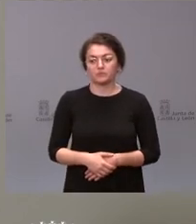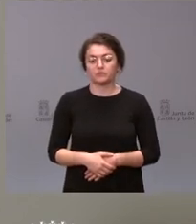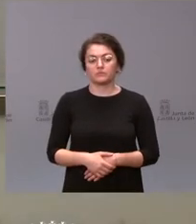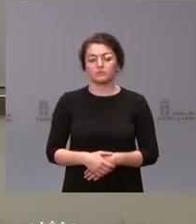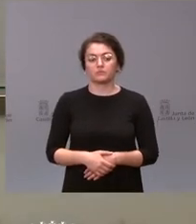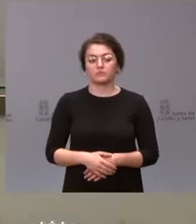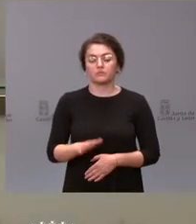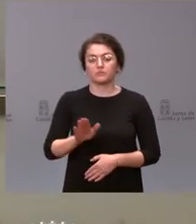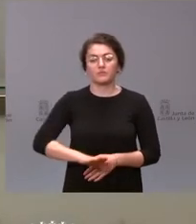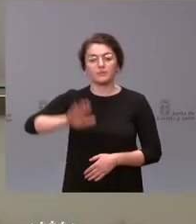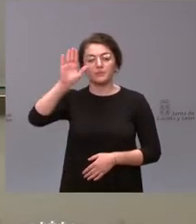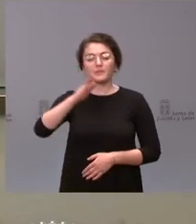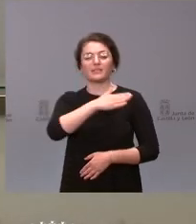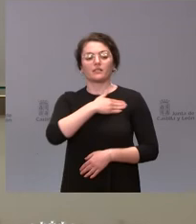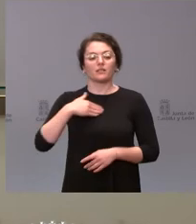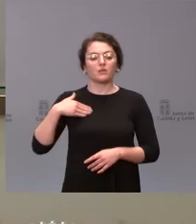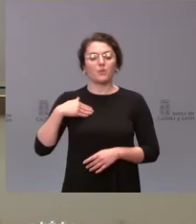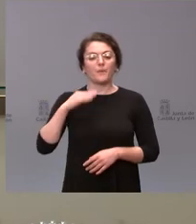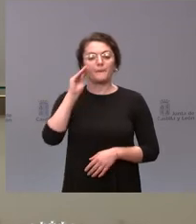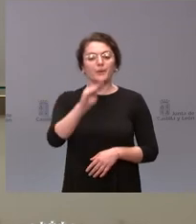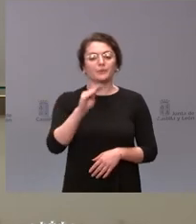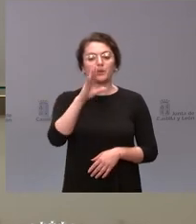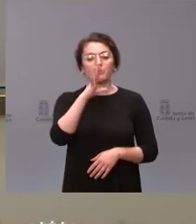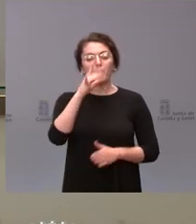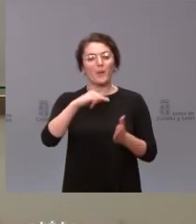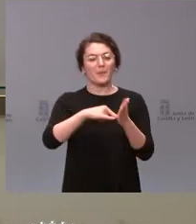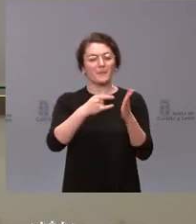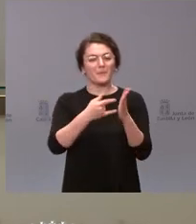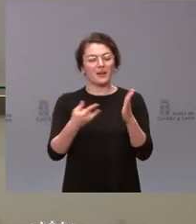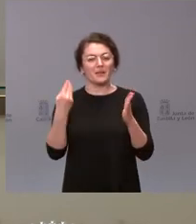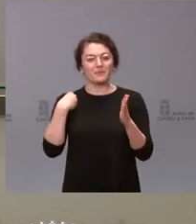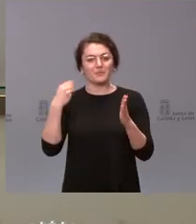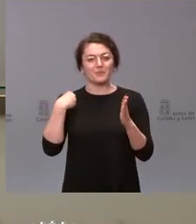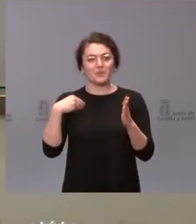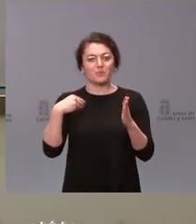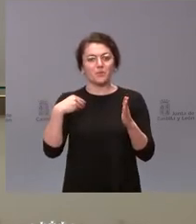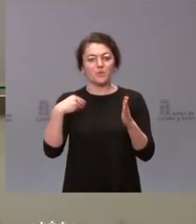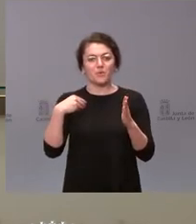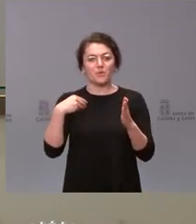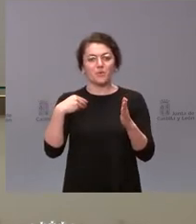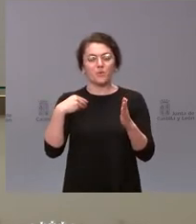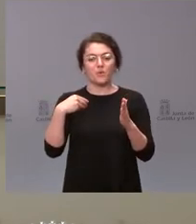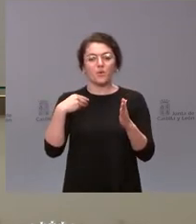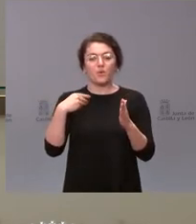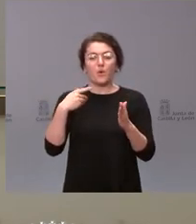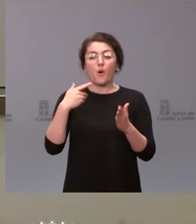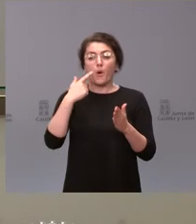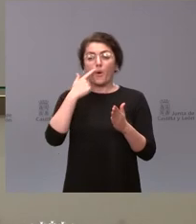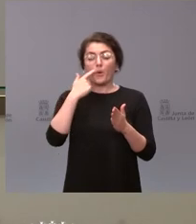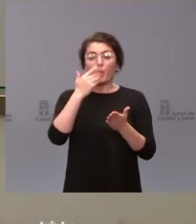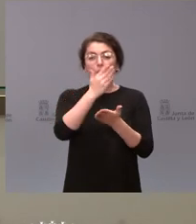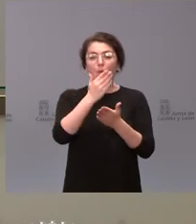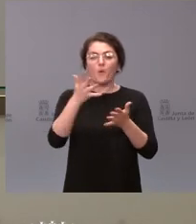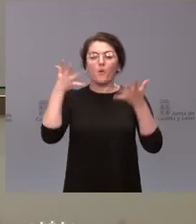Sí, quería preguntarle sobre el plan que ha aprobado el Consejo Interterritorial de Salud y aportar 100 millones de euros para